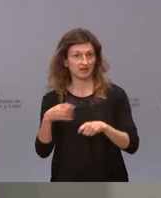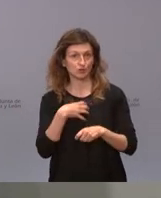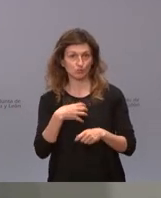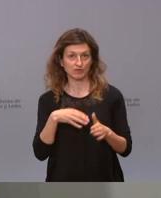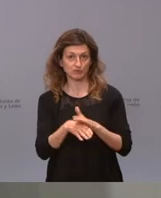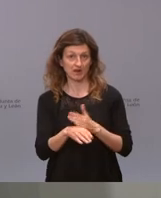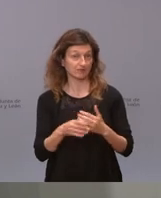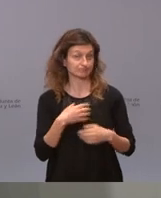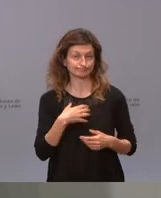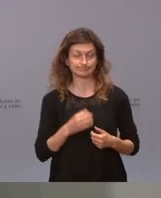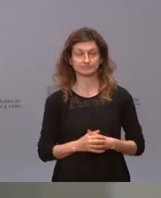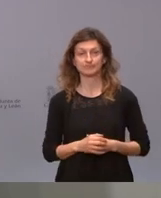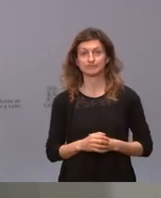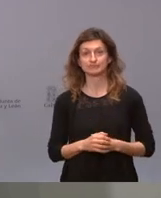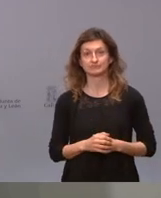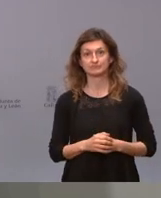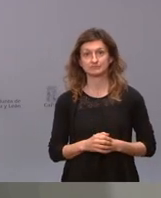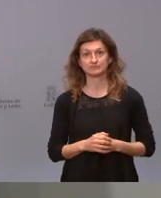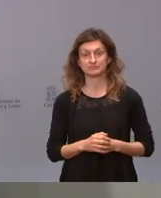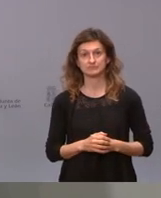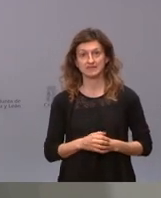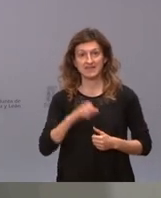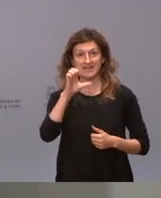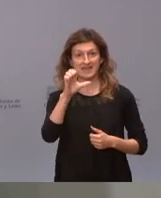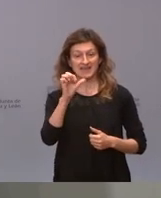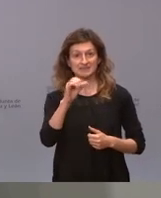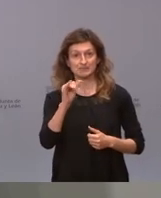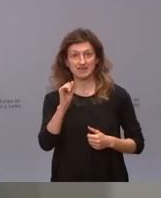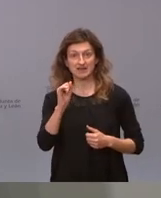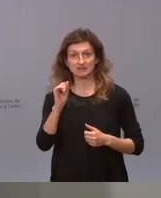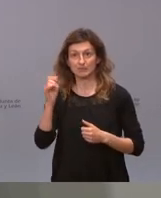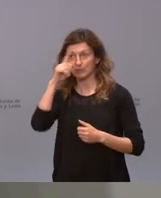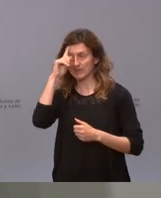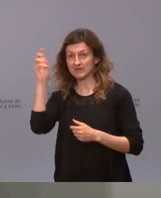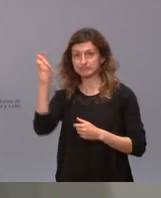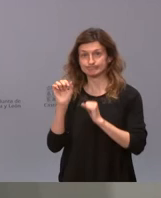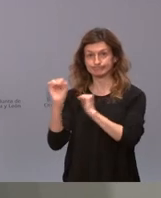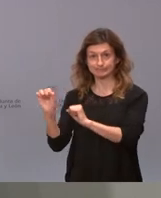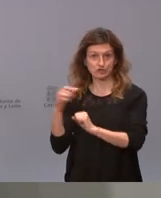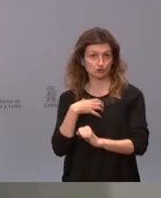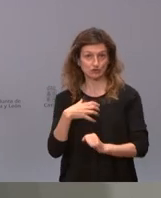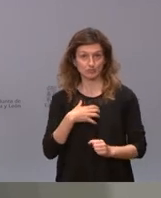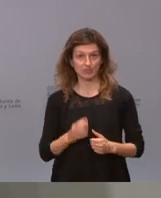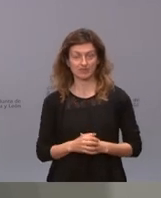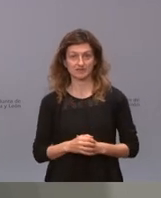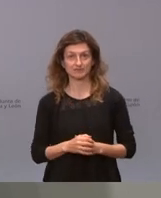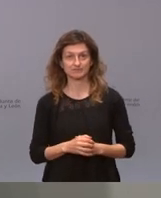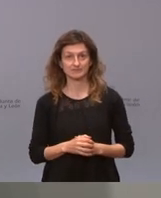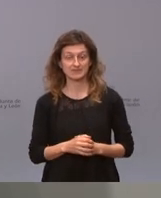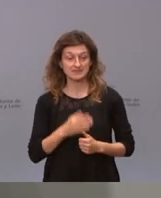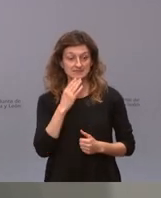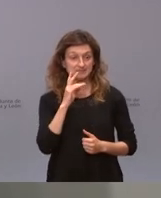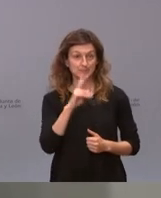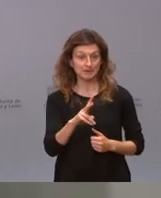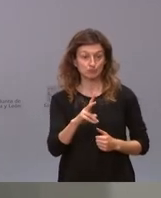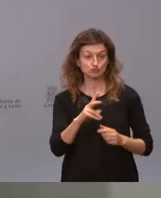nosotros no podemos cerrar el municipio del espinar para los madrileños nosotros podemos cerrar el municipio del espinar si hay una incidencia